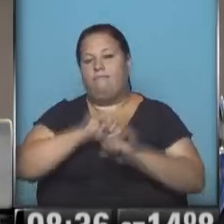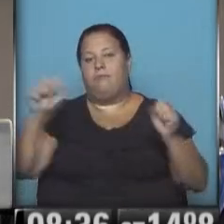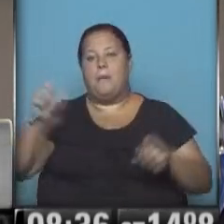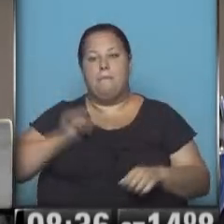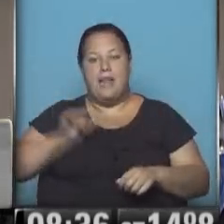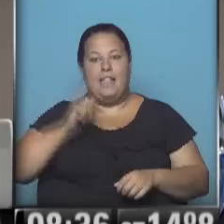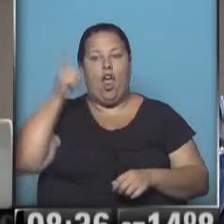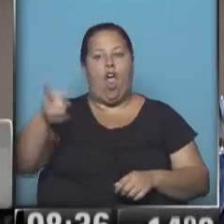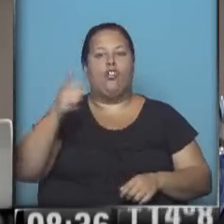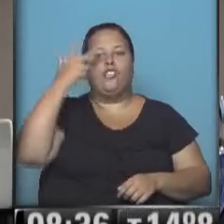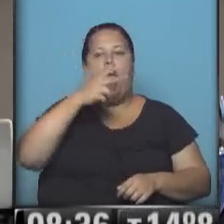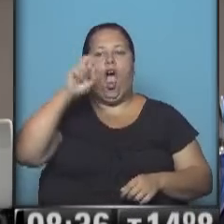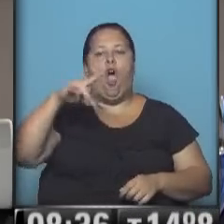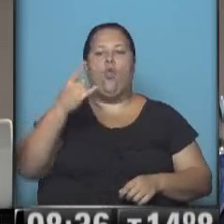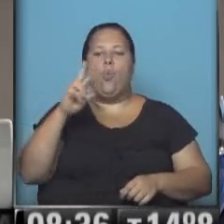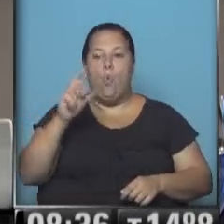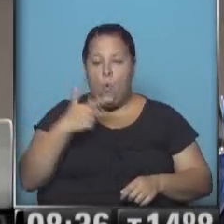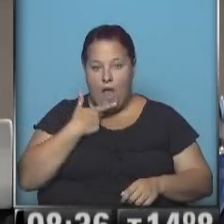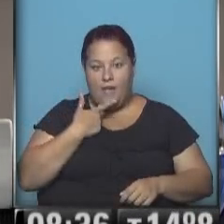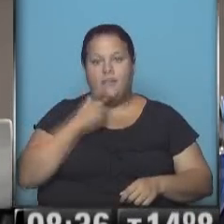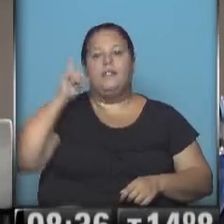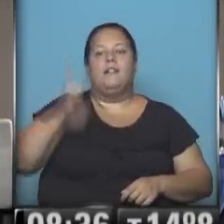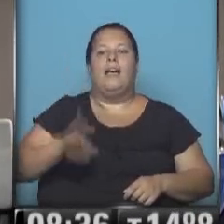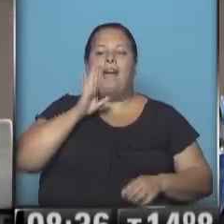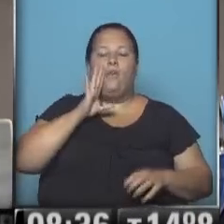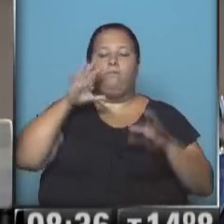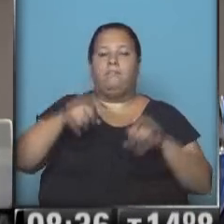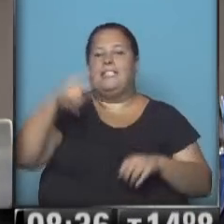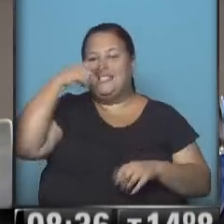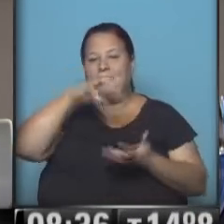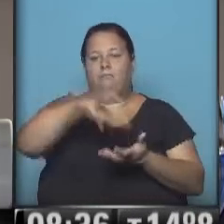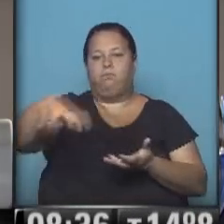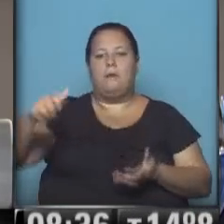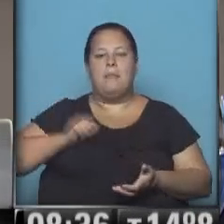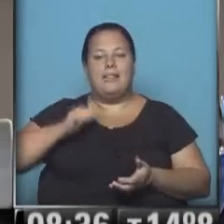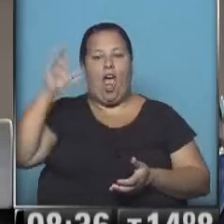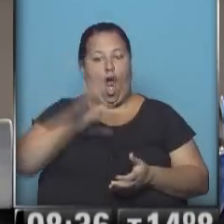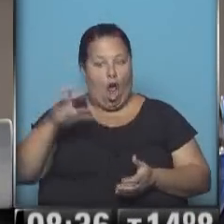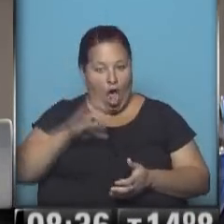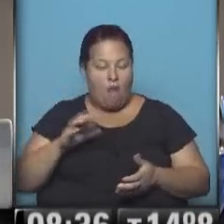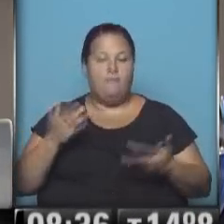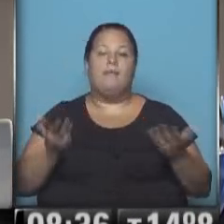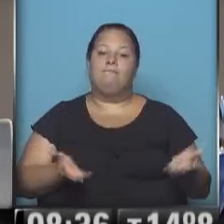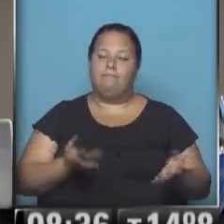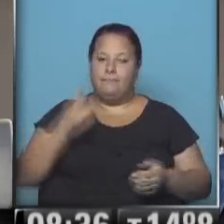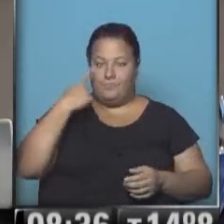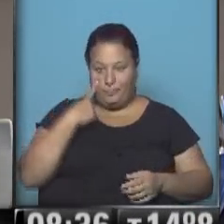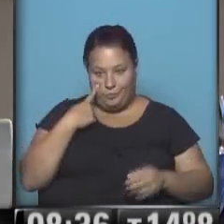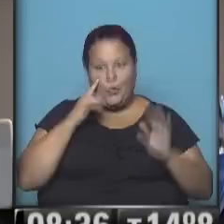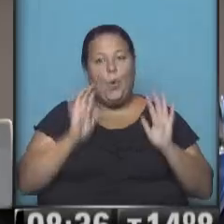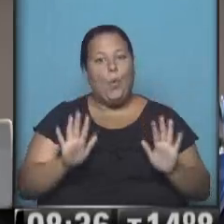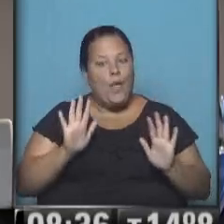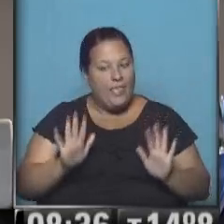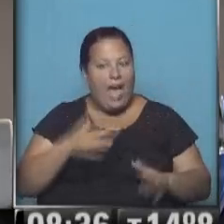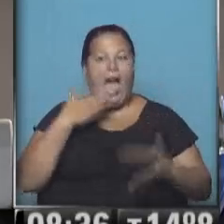militar contra Honduras, contra Manuel Zelaya, y pusieron Estados Unidos siete bases militares en Colombia. Así que hay que tener cuidado